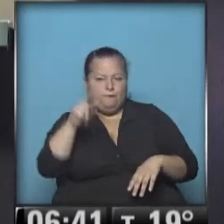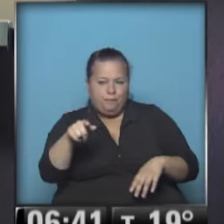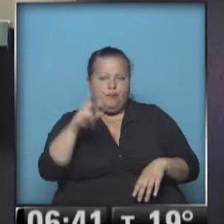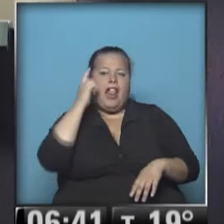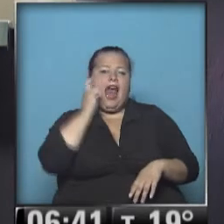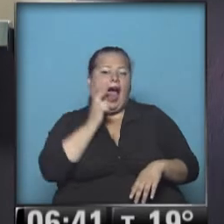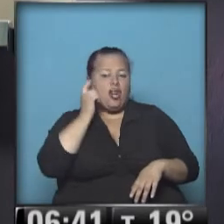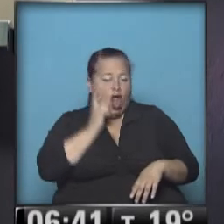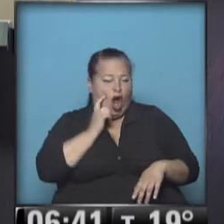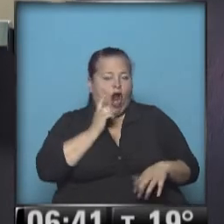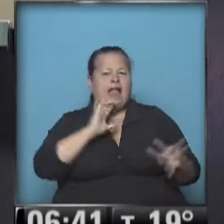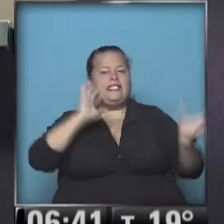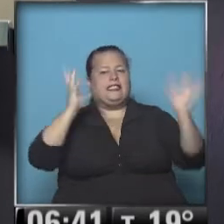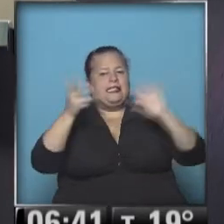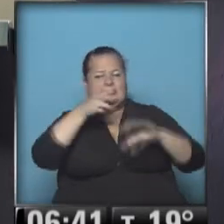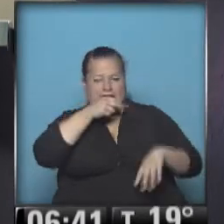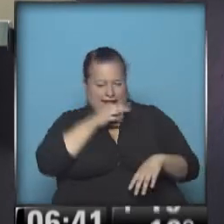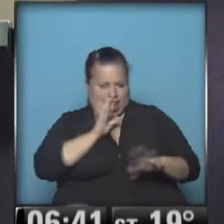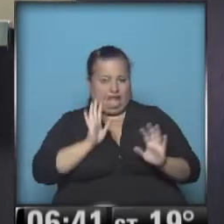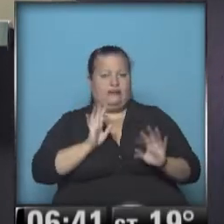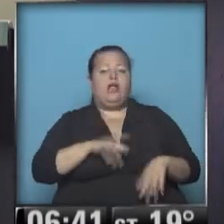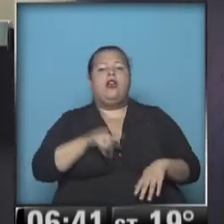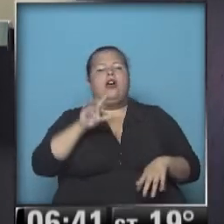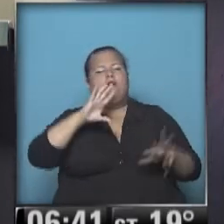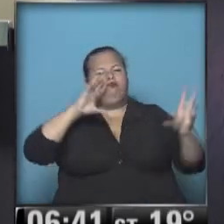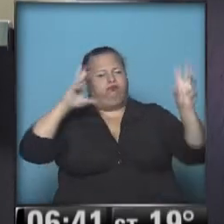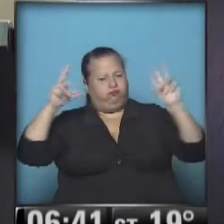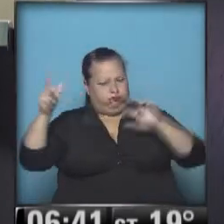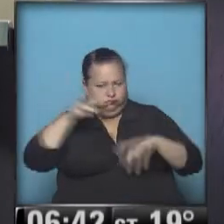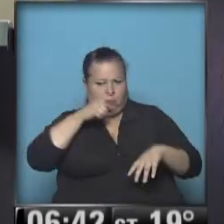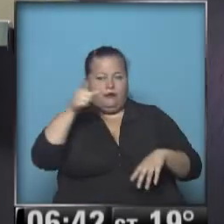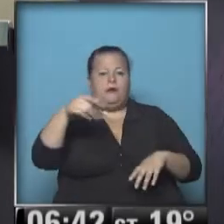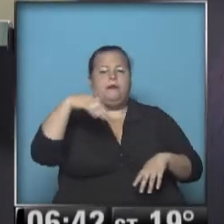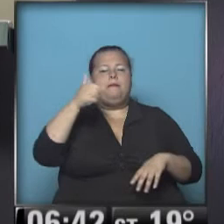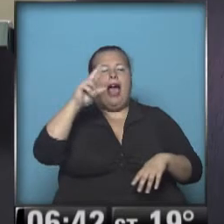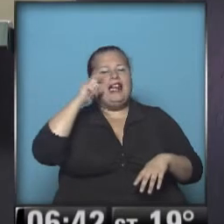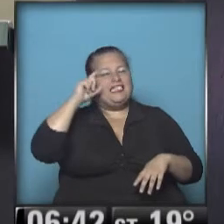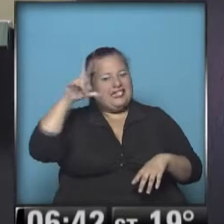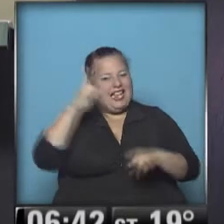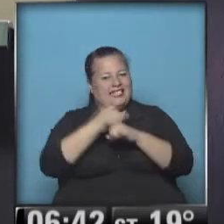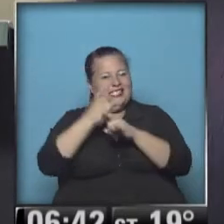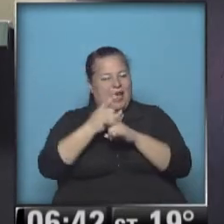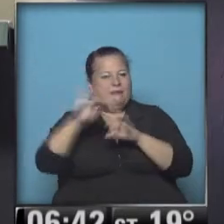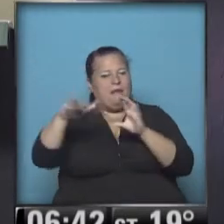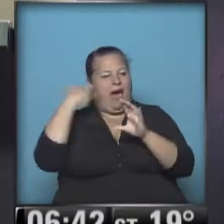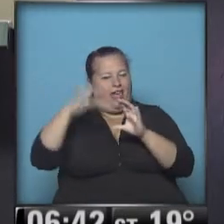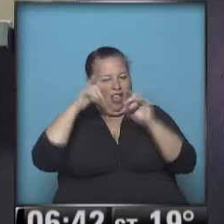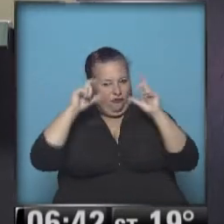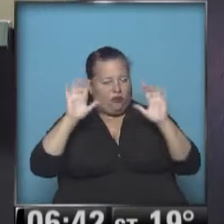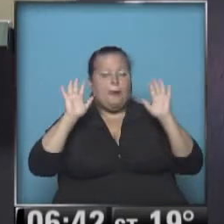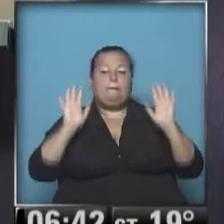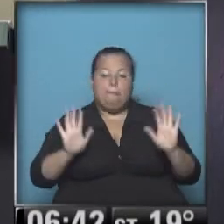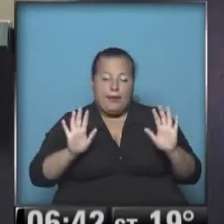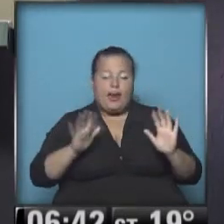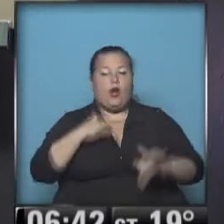La Rioja, con cielo despejado, muy despejadito. Allí está Maricel también, que nos manda muy lindas fotos. Pero